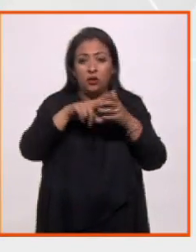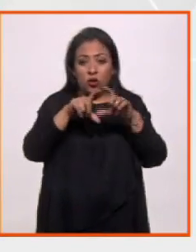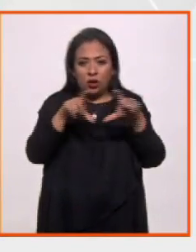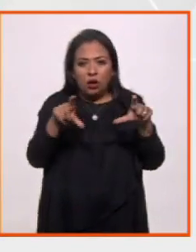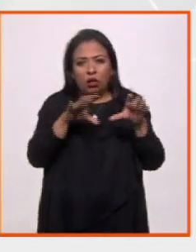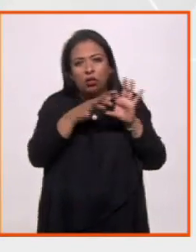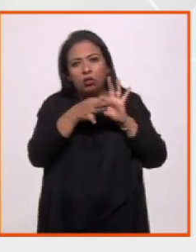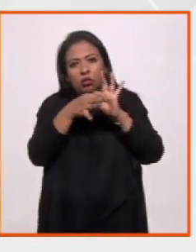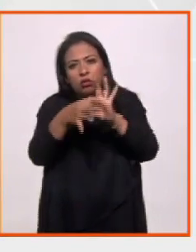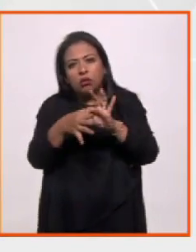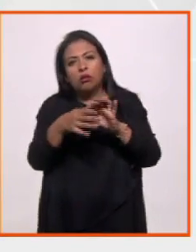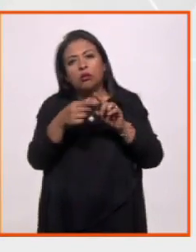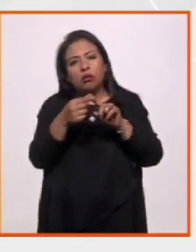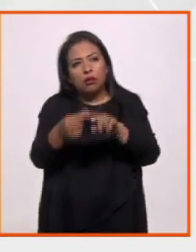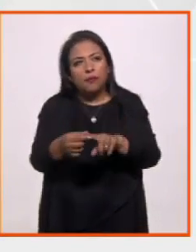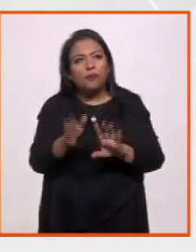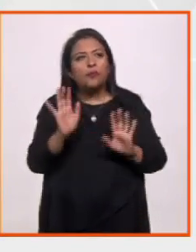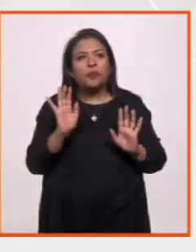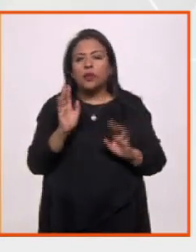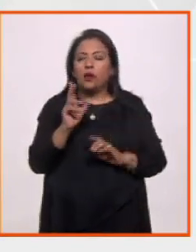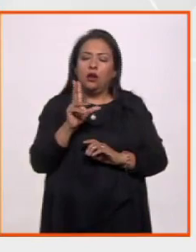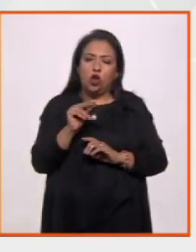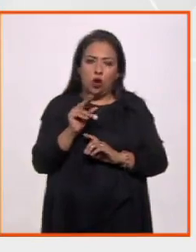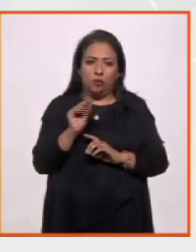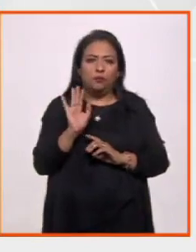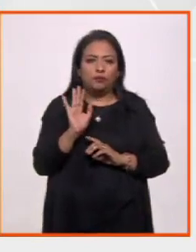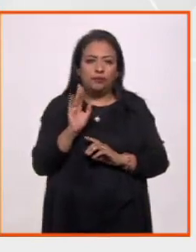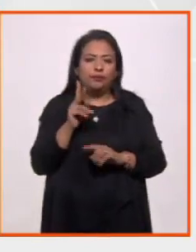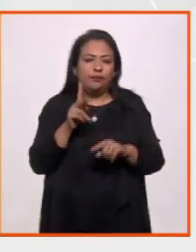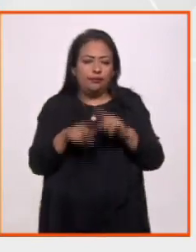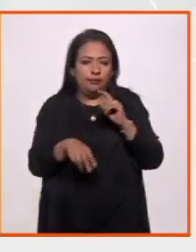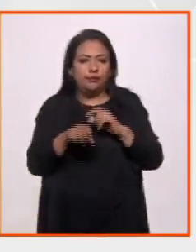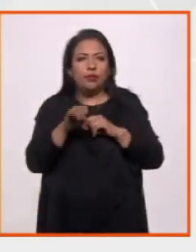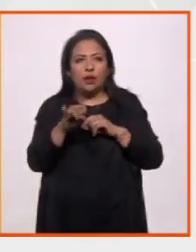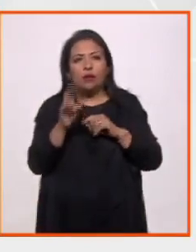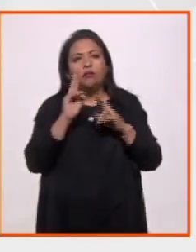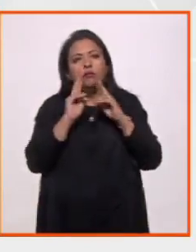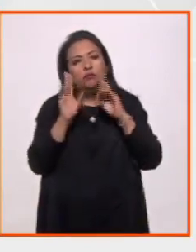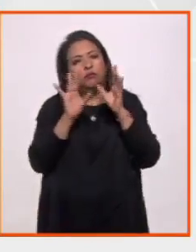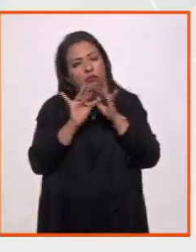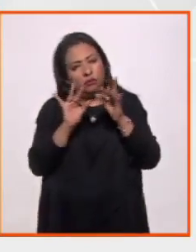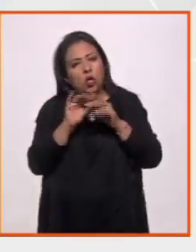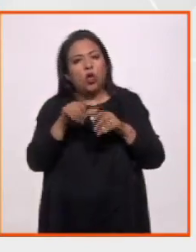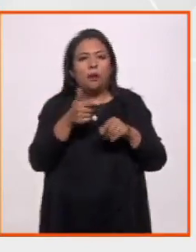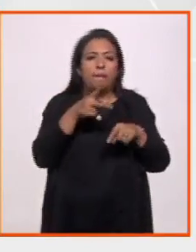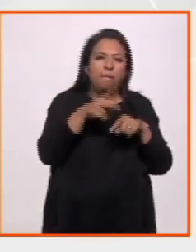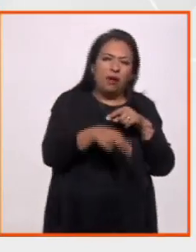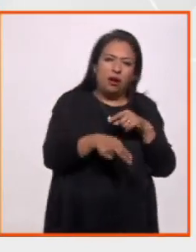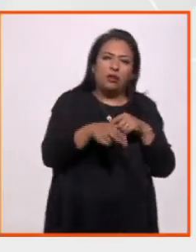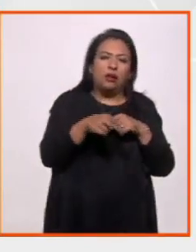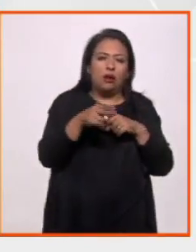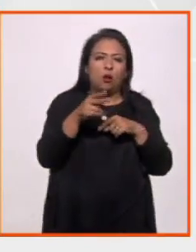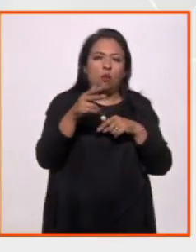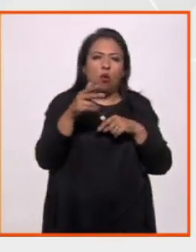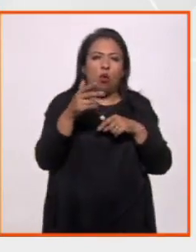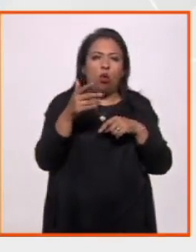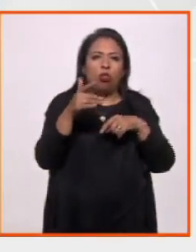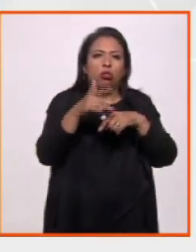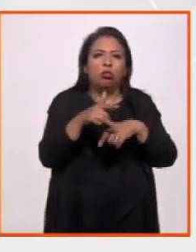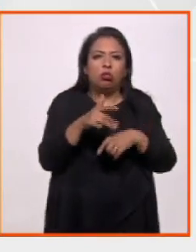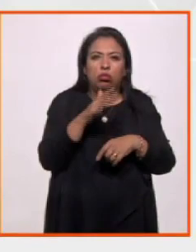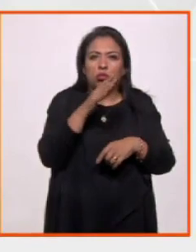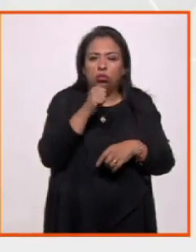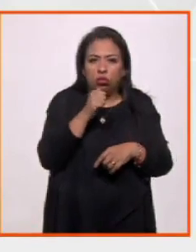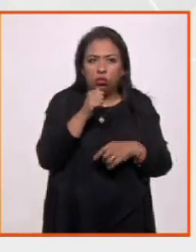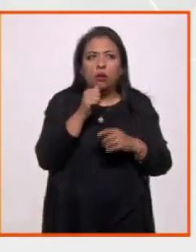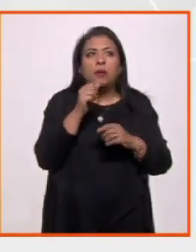te puede llevar a... Claro. No, es... Partes son narrativas, y partes son abstractas, pero sí